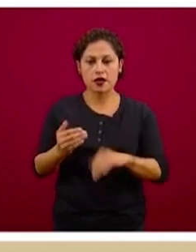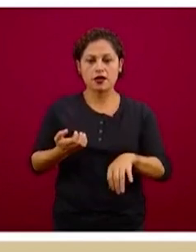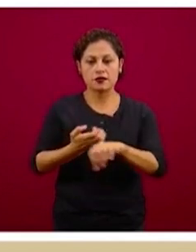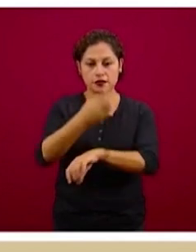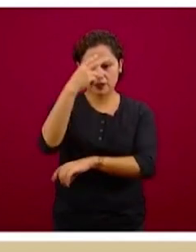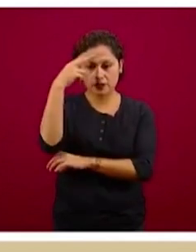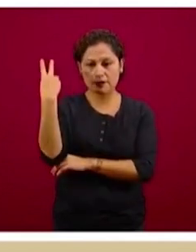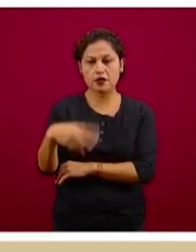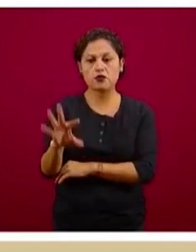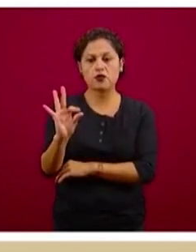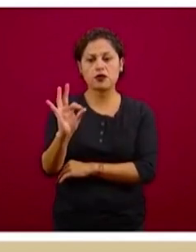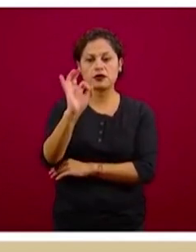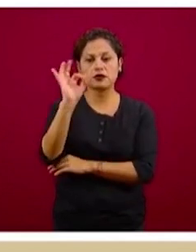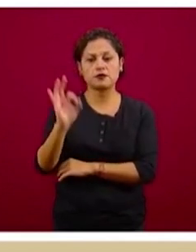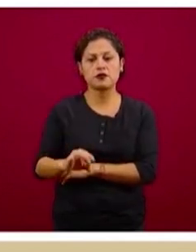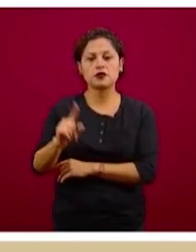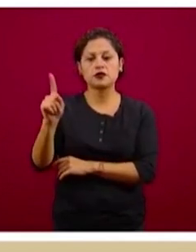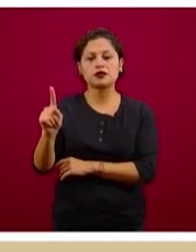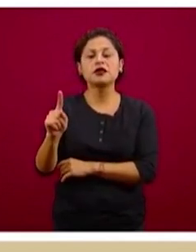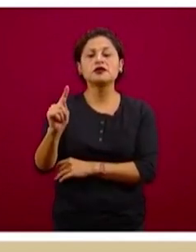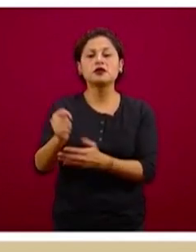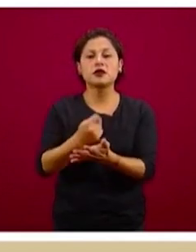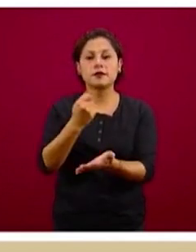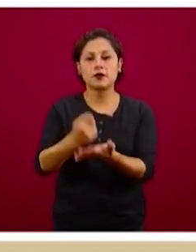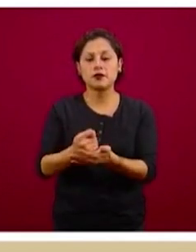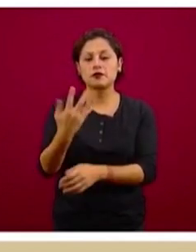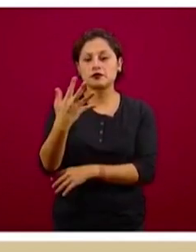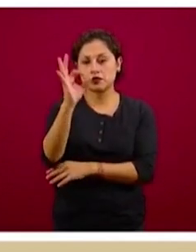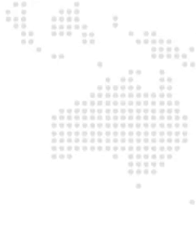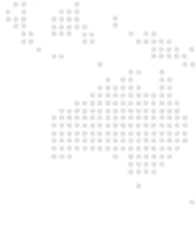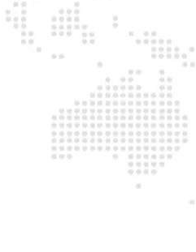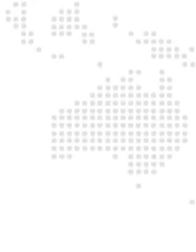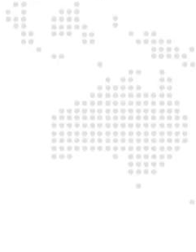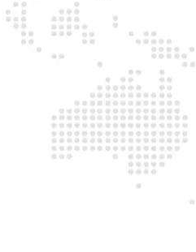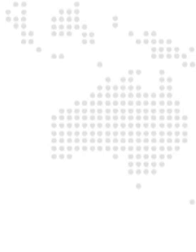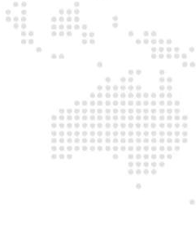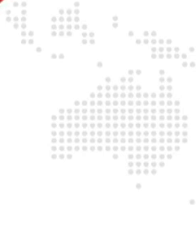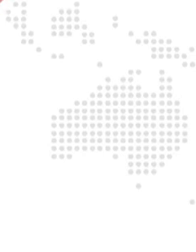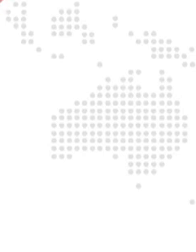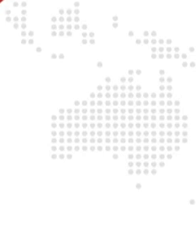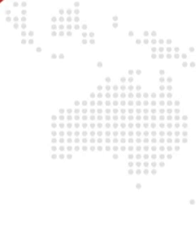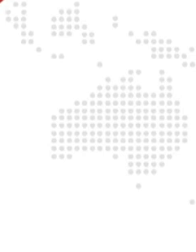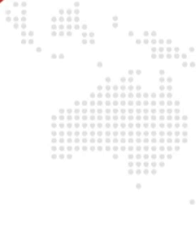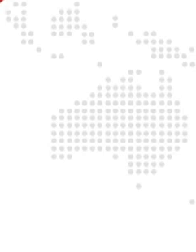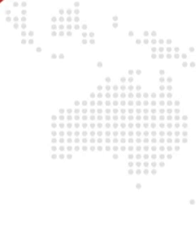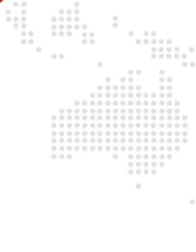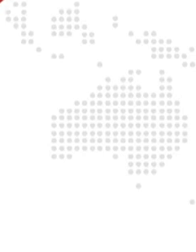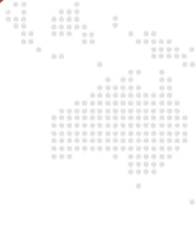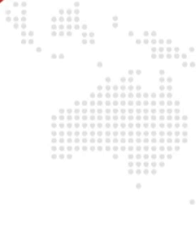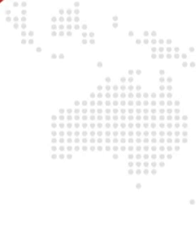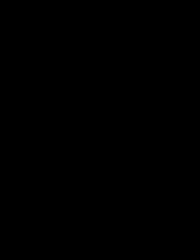ocupación, aquí está Tamaulipas con tan sólo 5 por ciento de ocupación. Latino Ciudad Virtan Edu está va